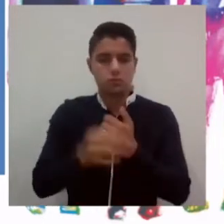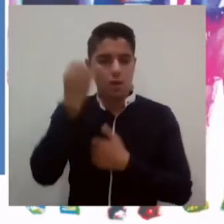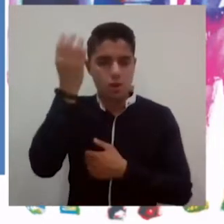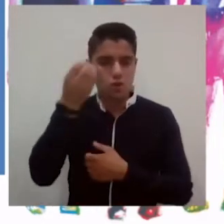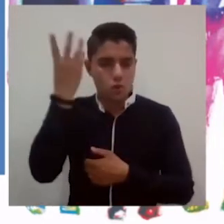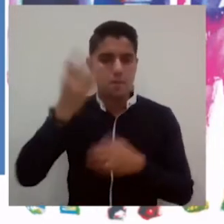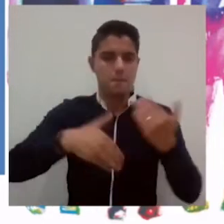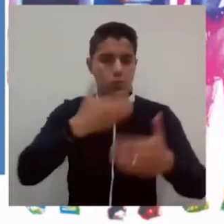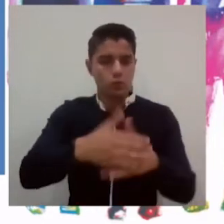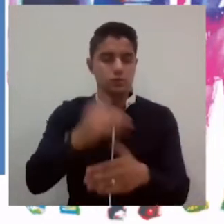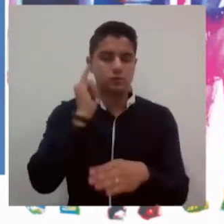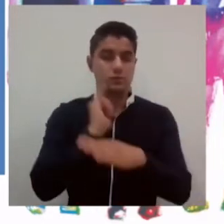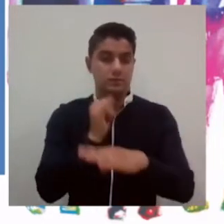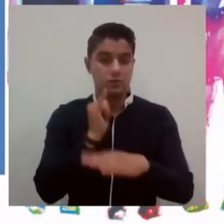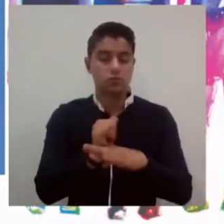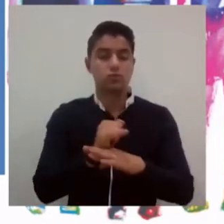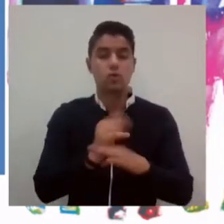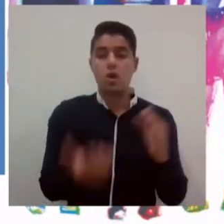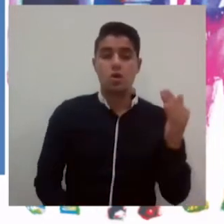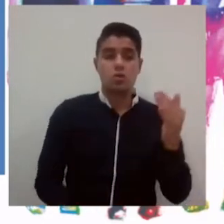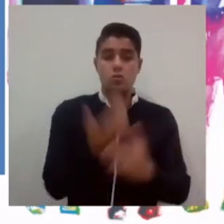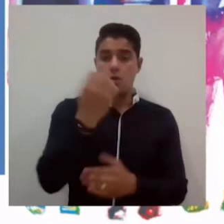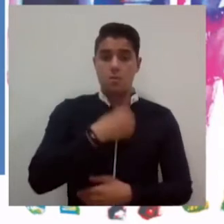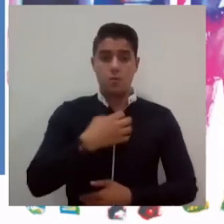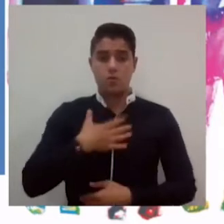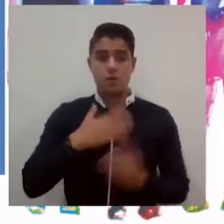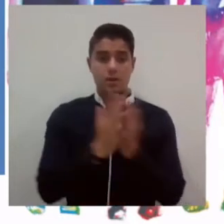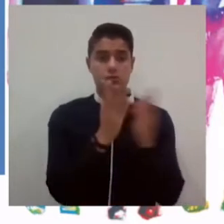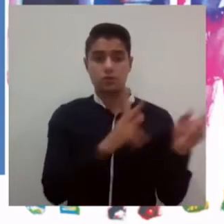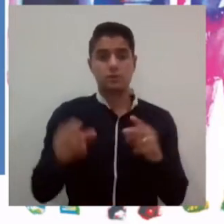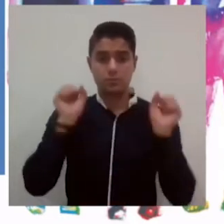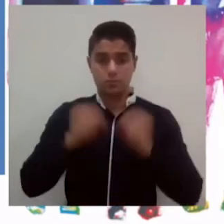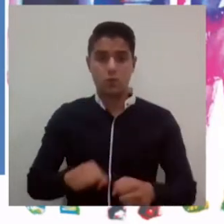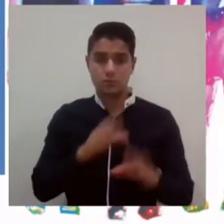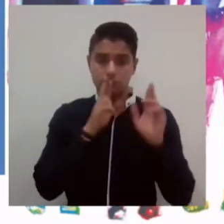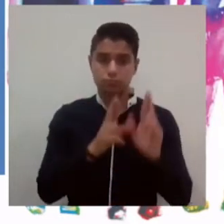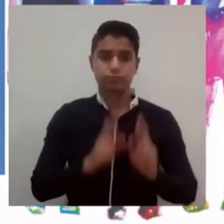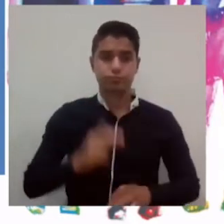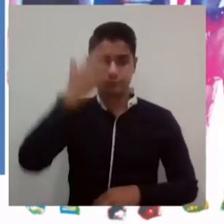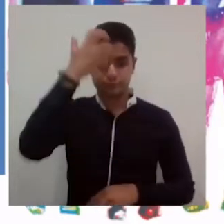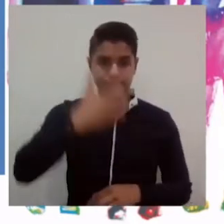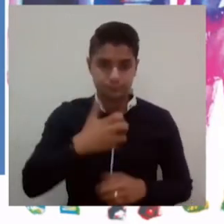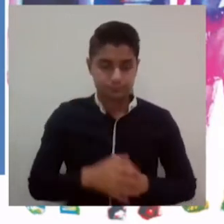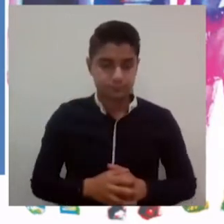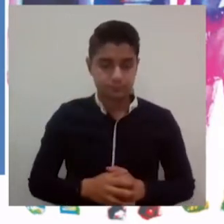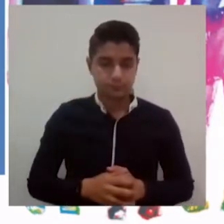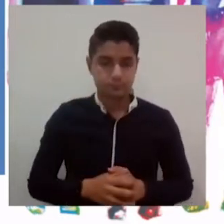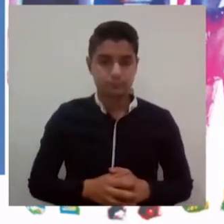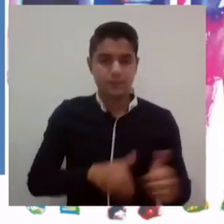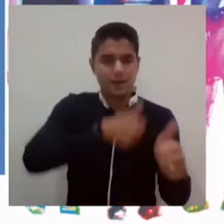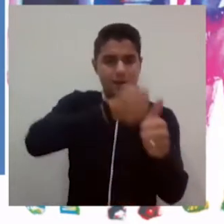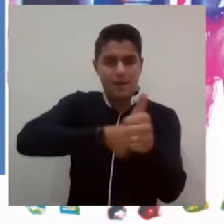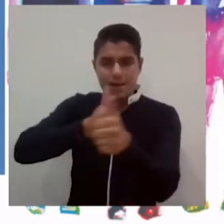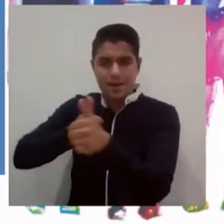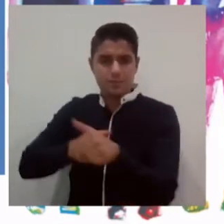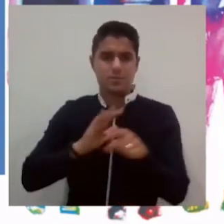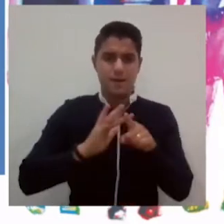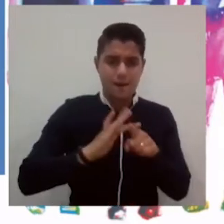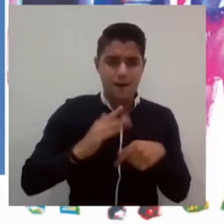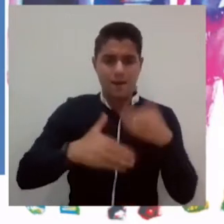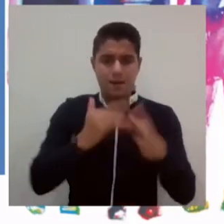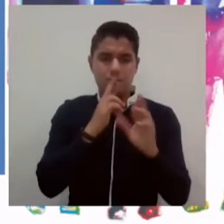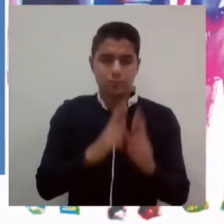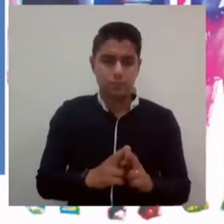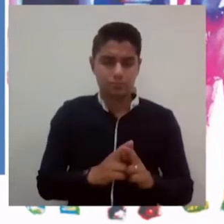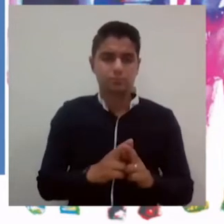que los estudiantes puedan presentar sus pruebas. Detrás de cada aplicación hay un trabajo árduo para superar esta coyuntura.